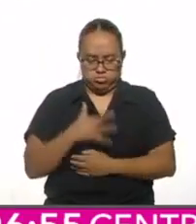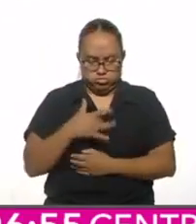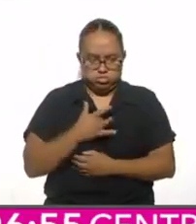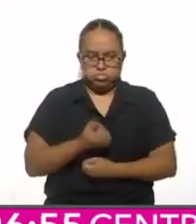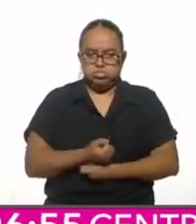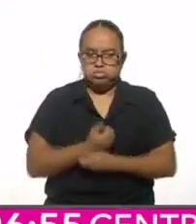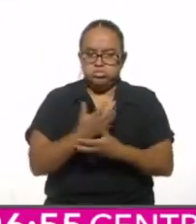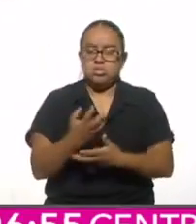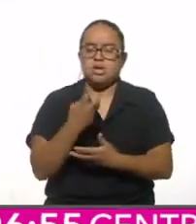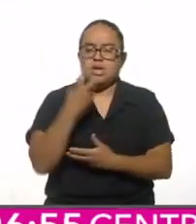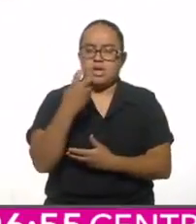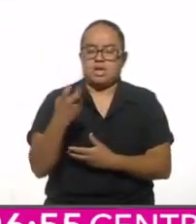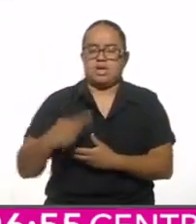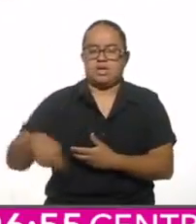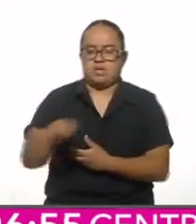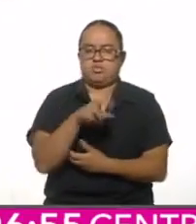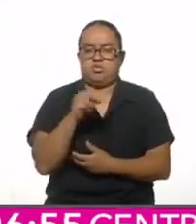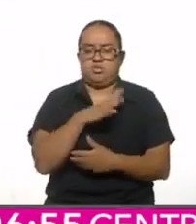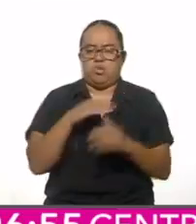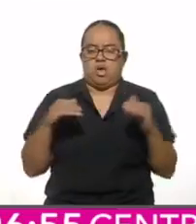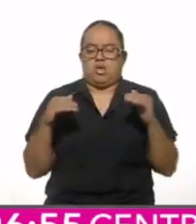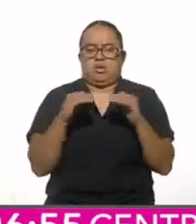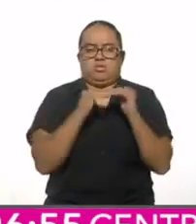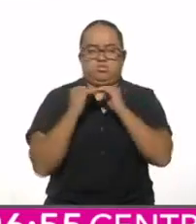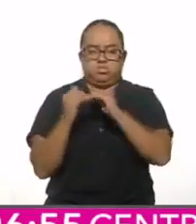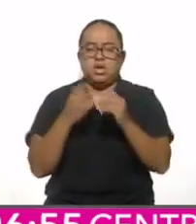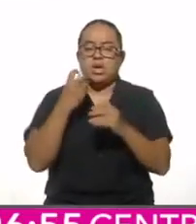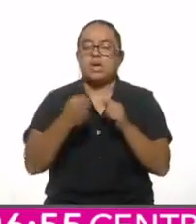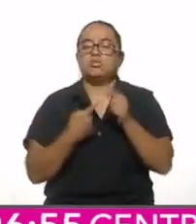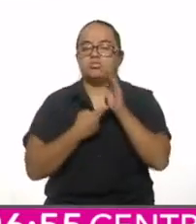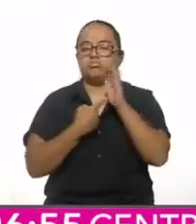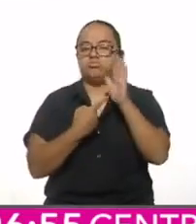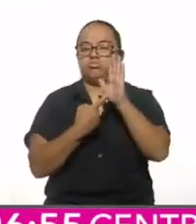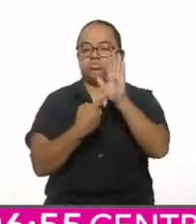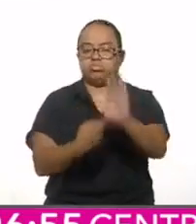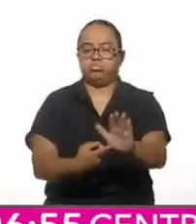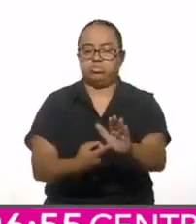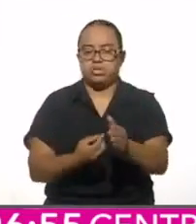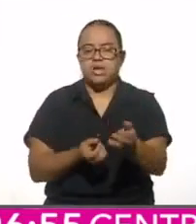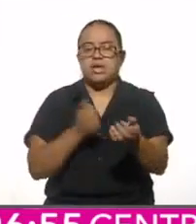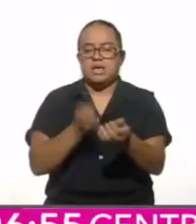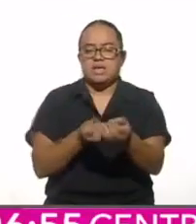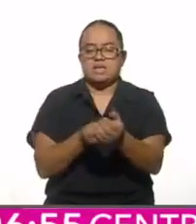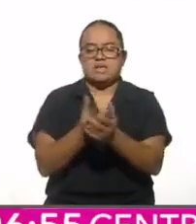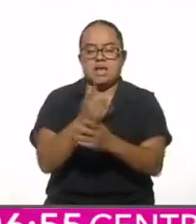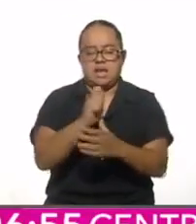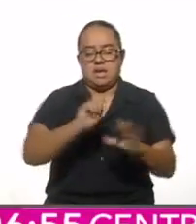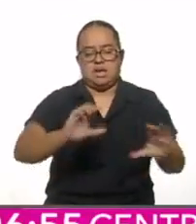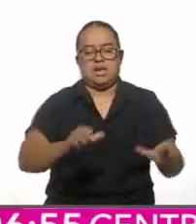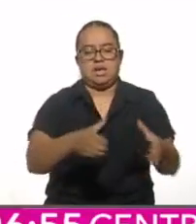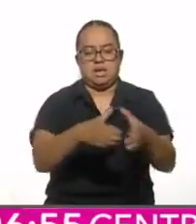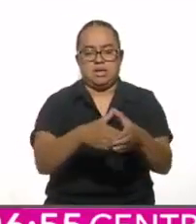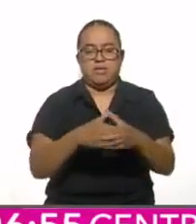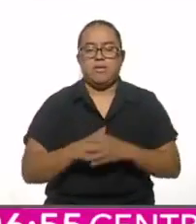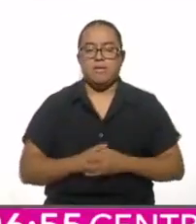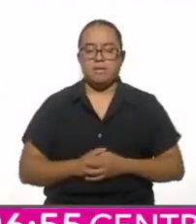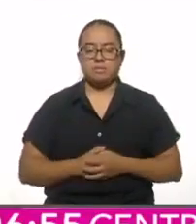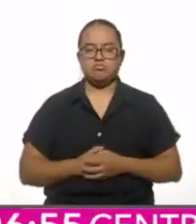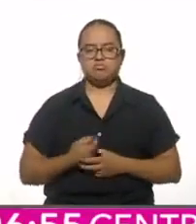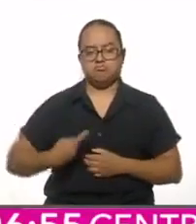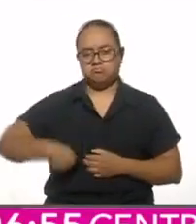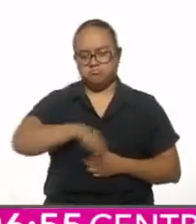manifiestos contra la hegemonía. Carta fuerte que se muestra en la salida es colectiva. Tratamos de buscar, pues,